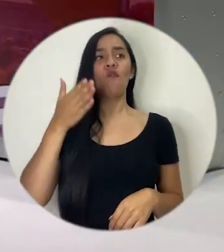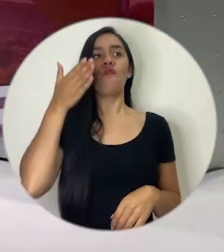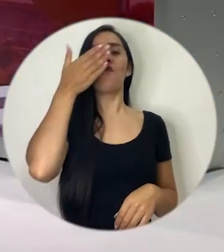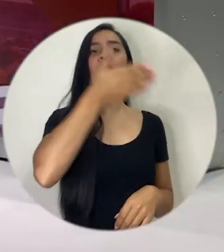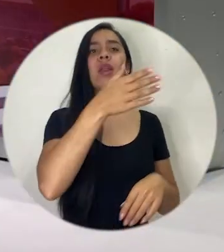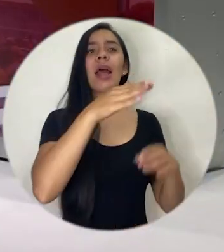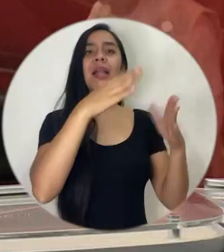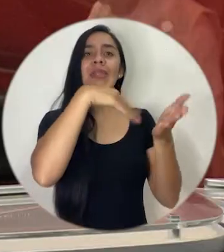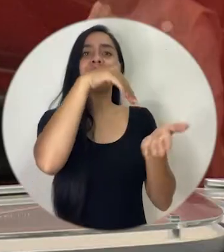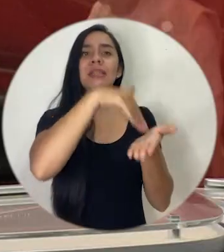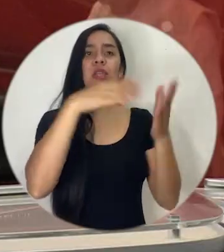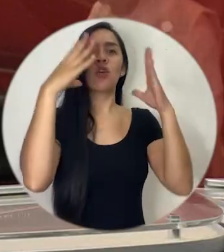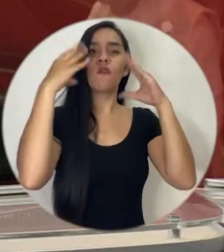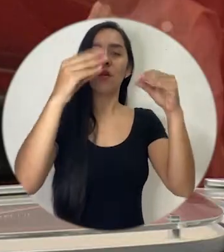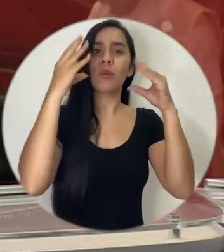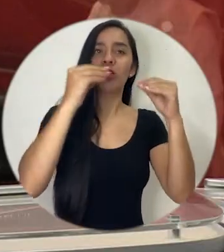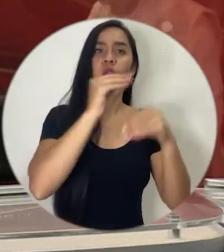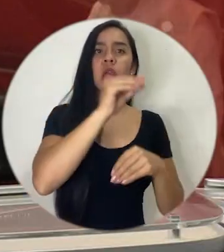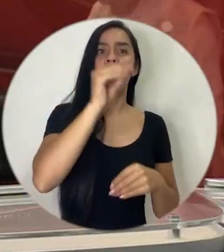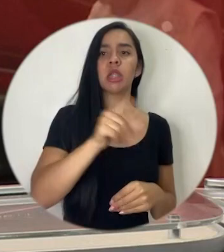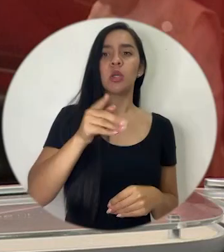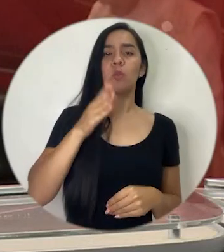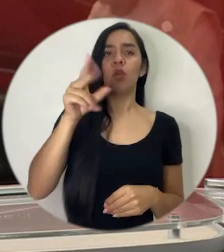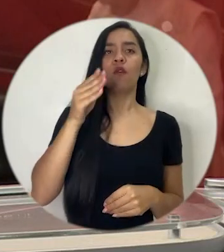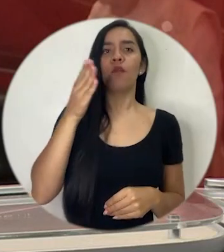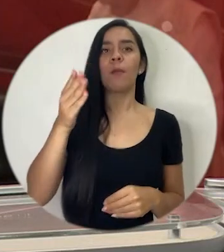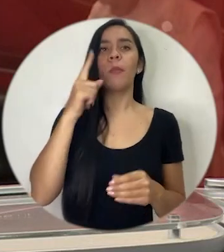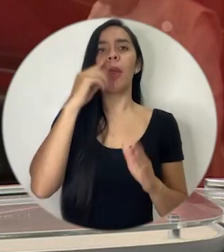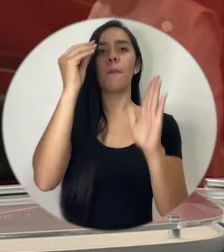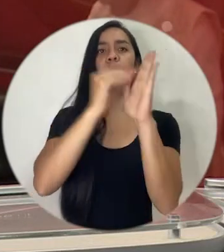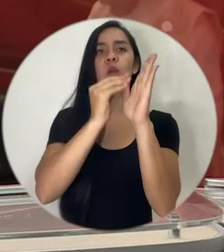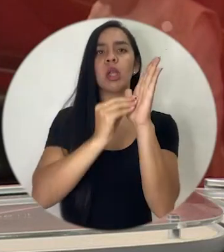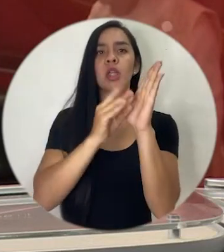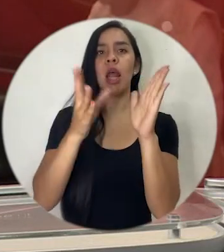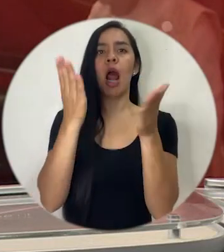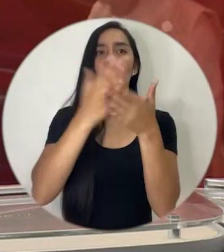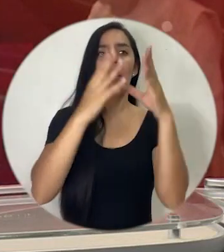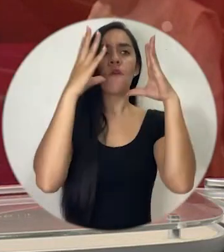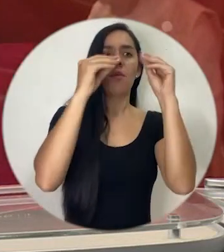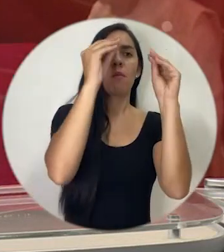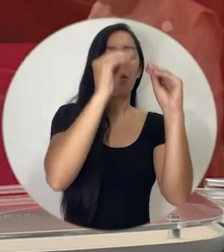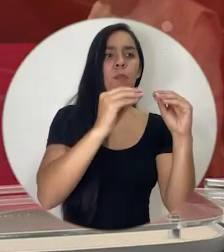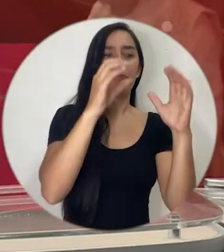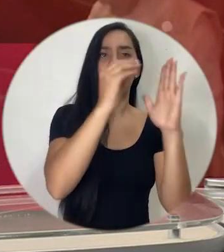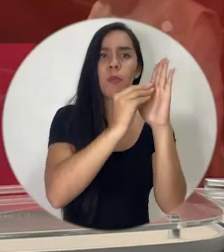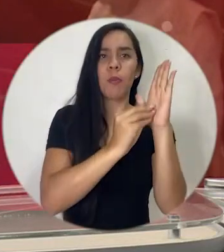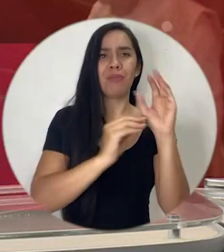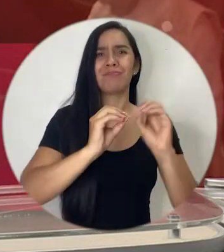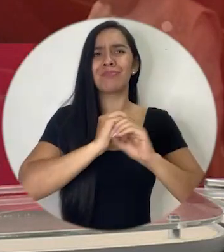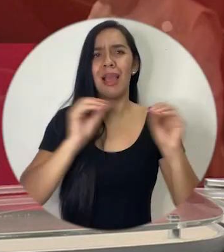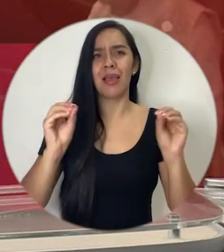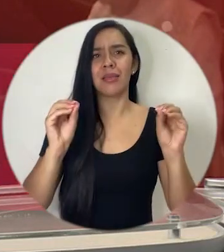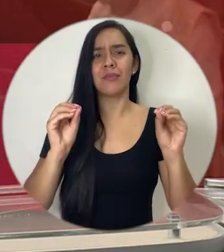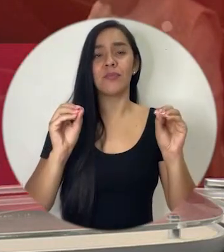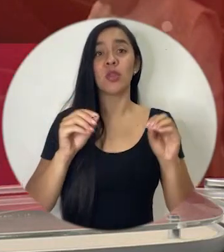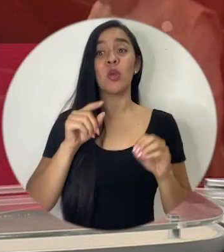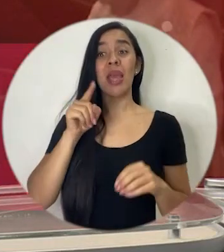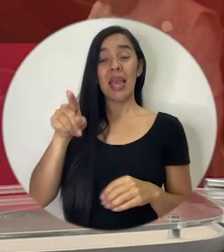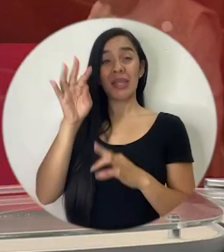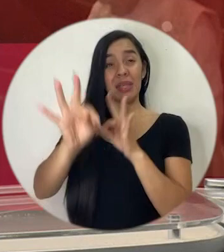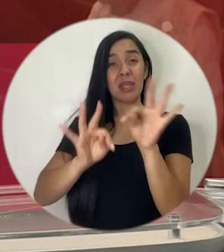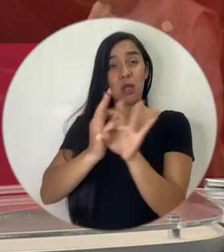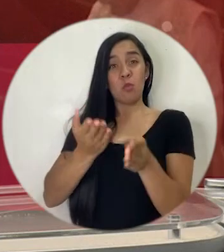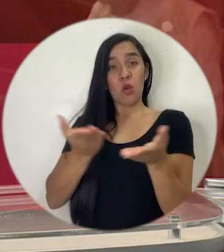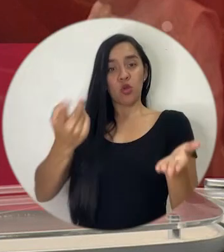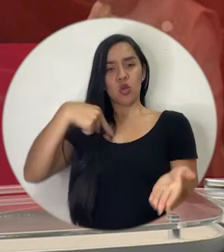centro de información que ellos tienen ahí y poner algunas cifras entonces me parece que este tipo de cosas sí que tenemos